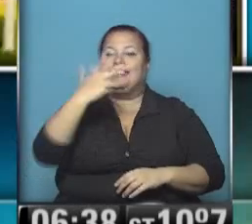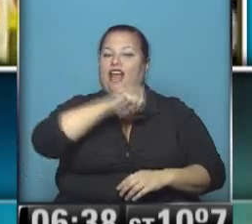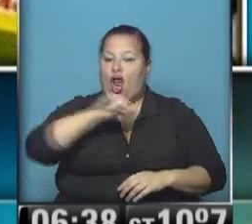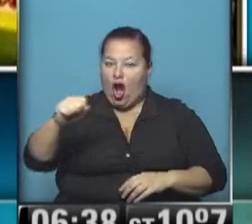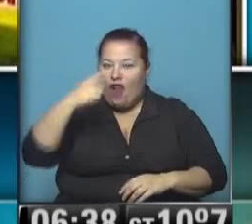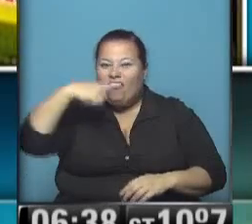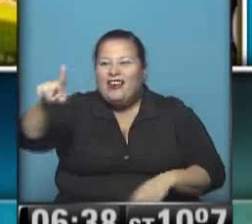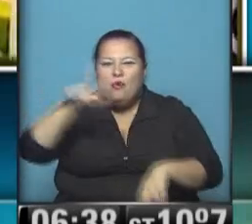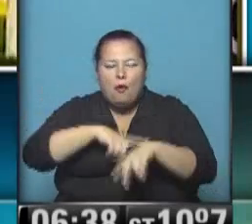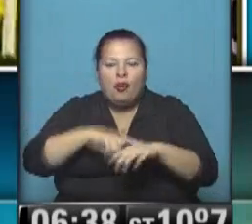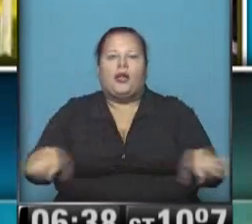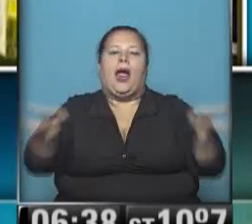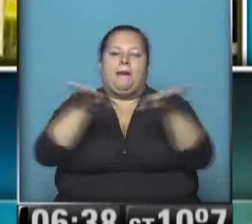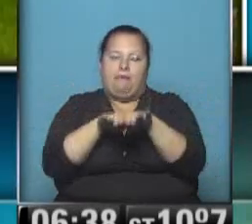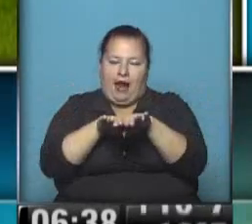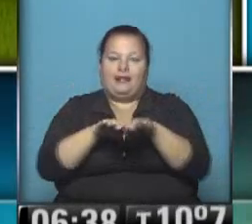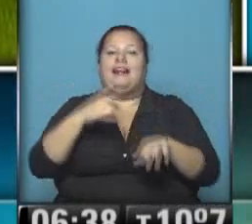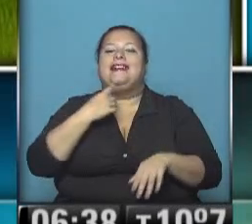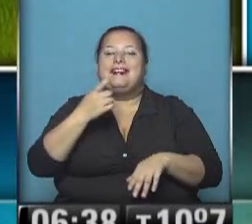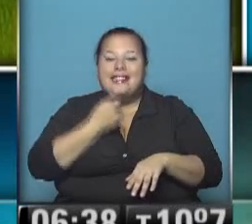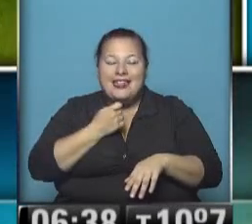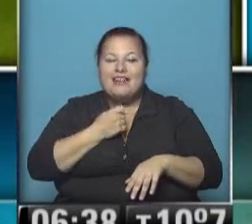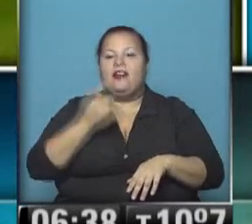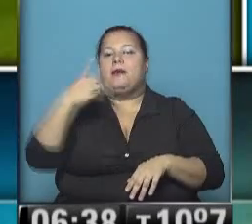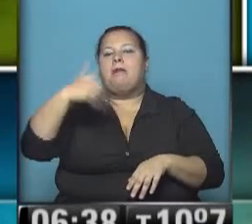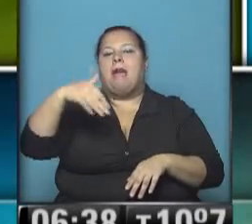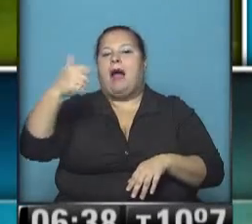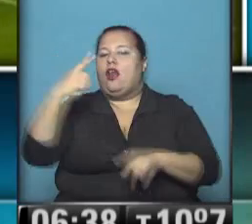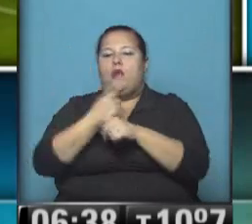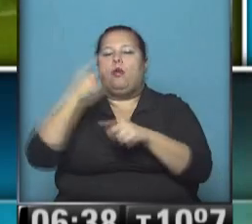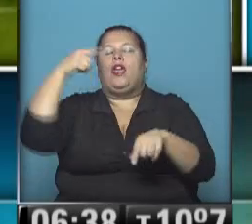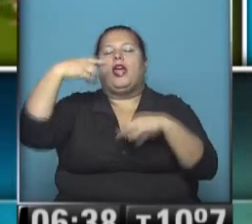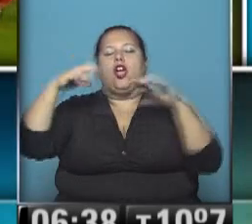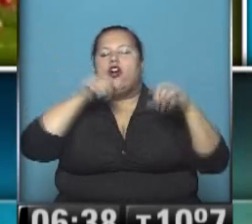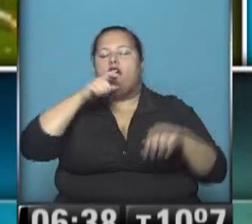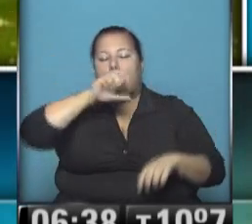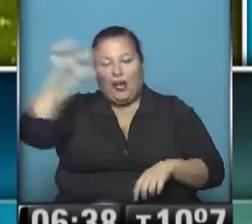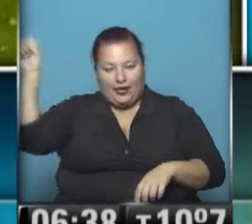goles sobre el final y empató River se quedó sin mamana para la final de la Libertadores